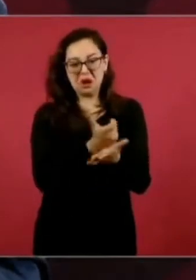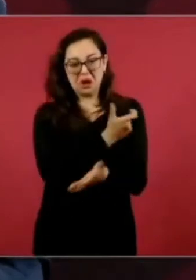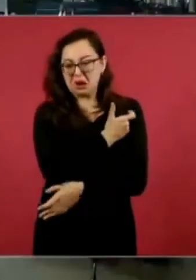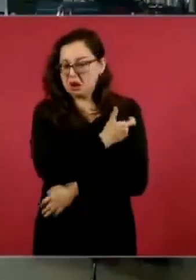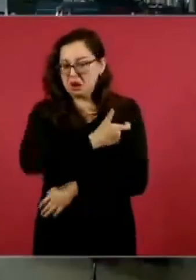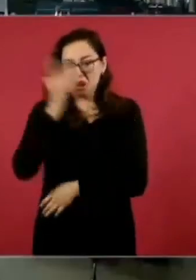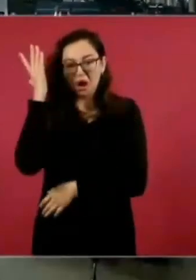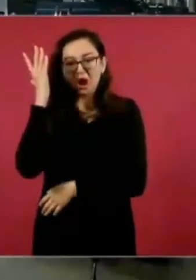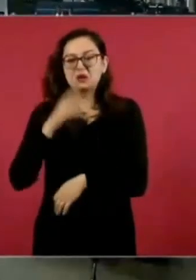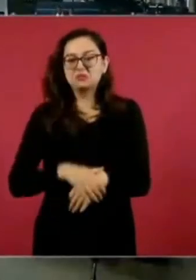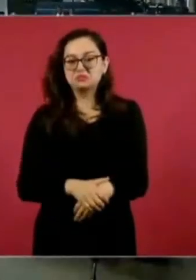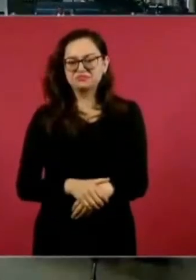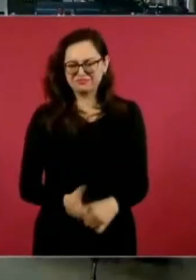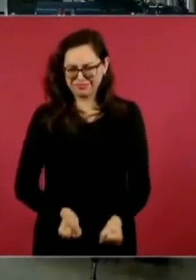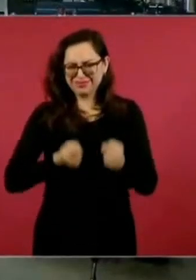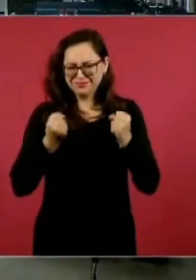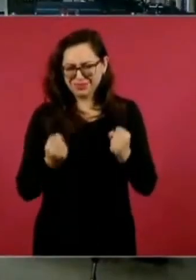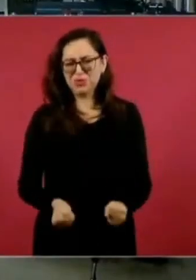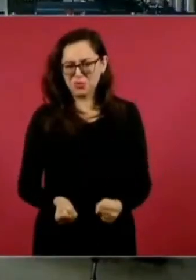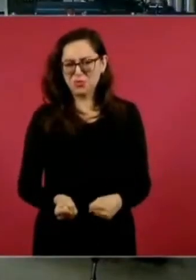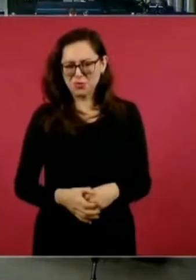Y generando